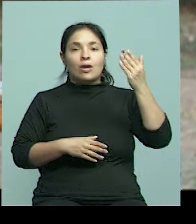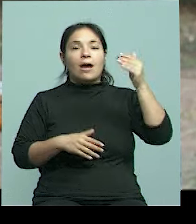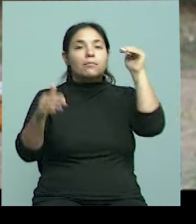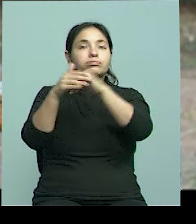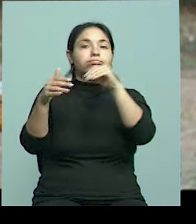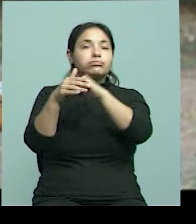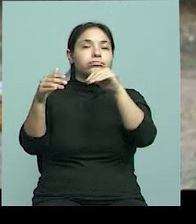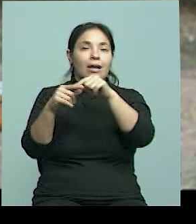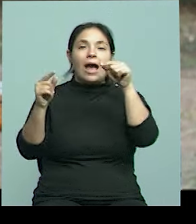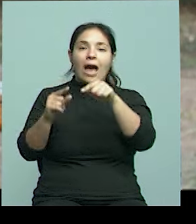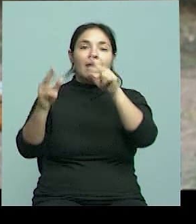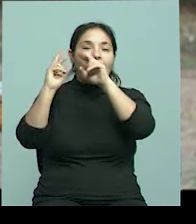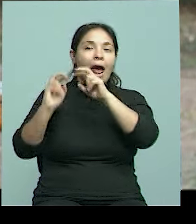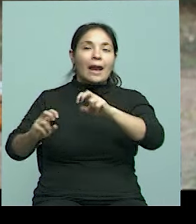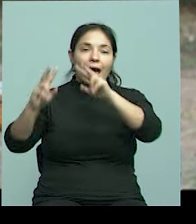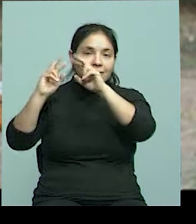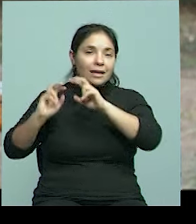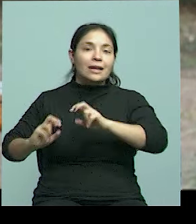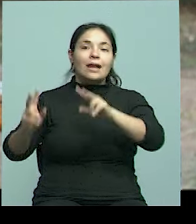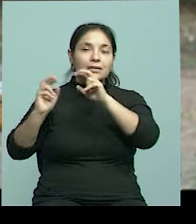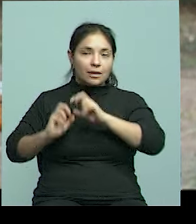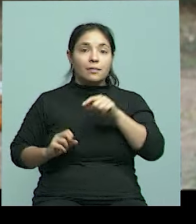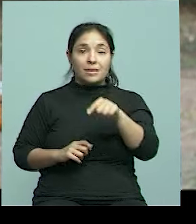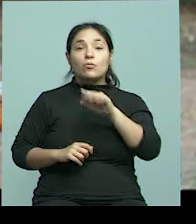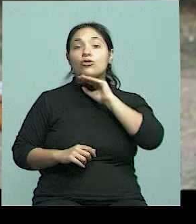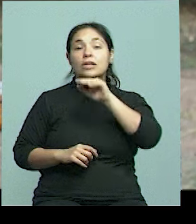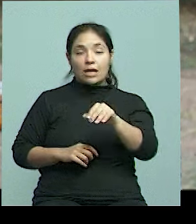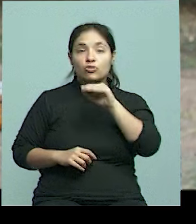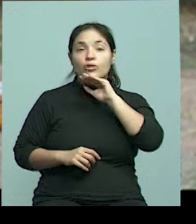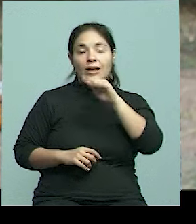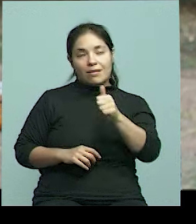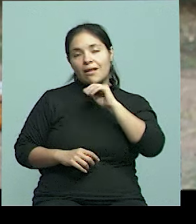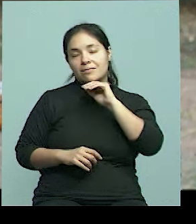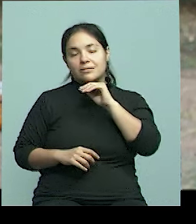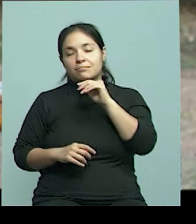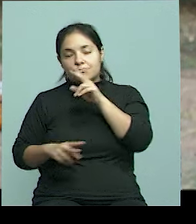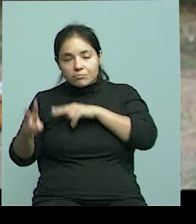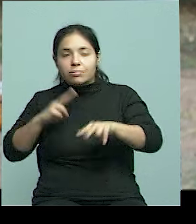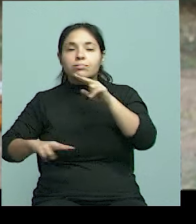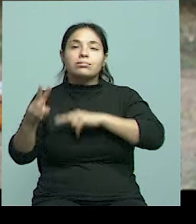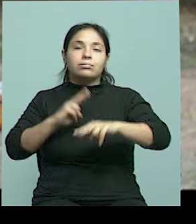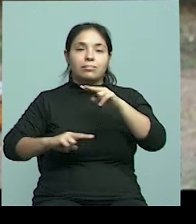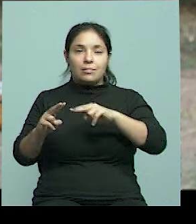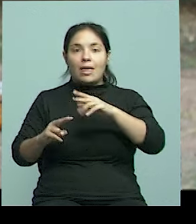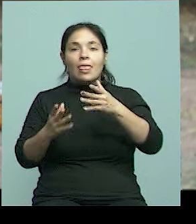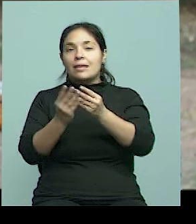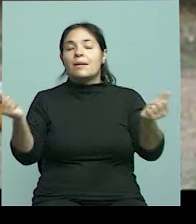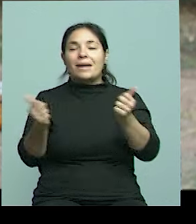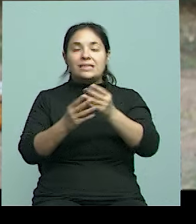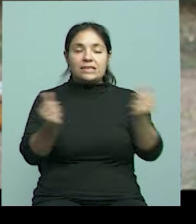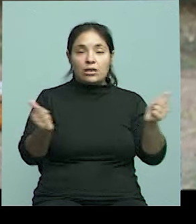todos los análisis de la búsqueda de los nietos de desaparecidos, pero acá en Mendoza existe